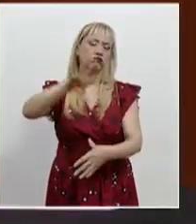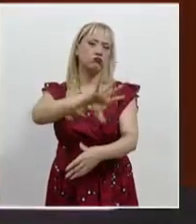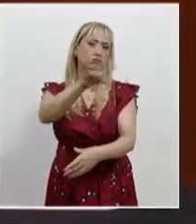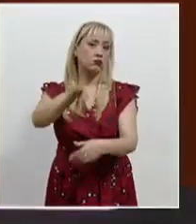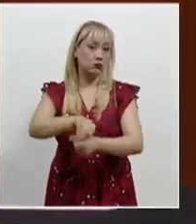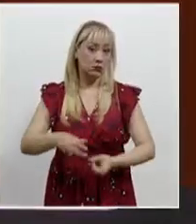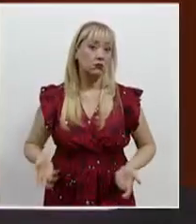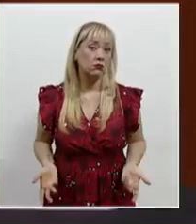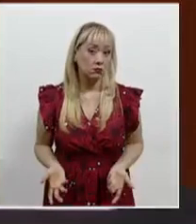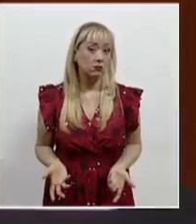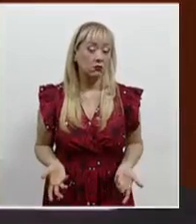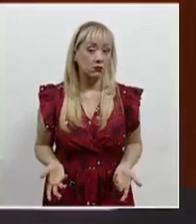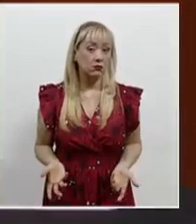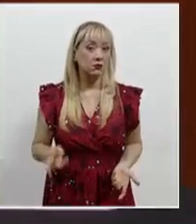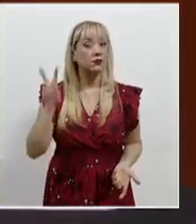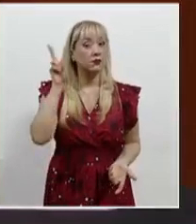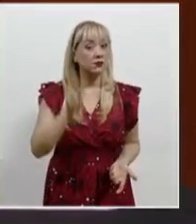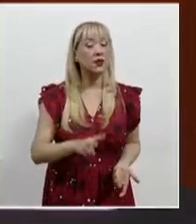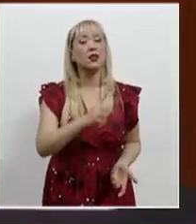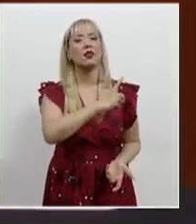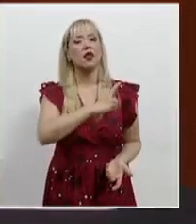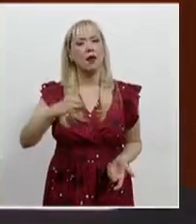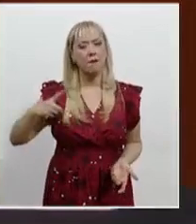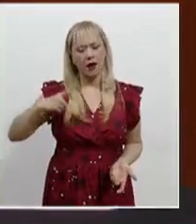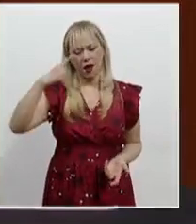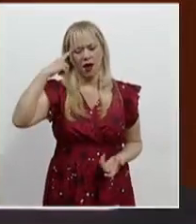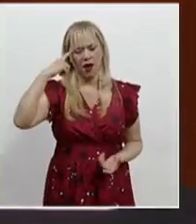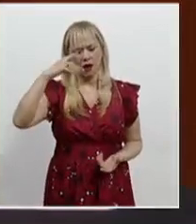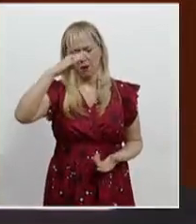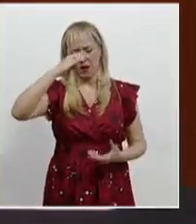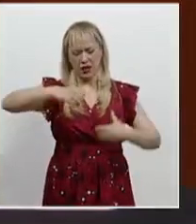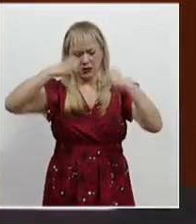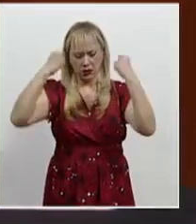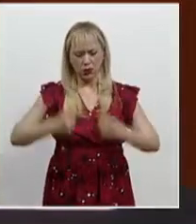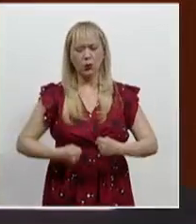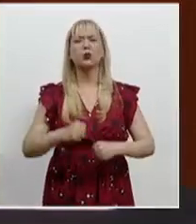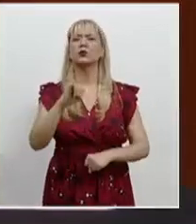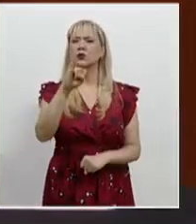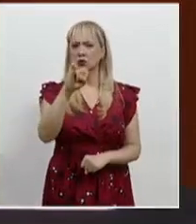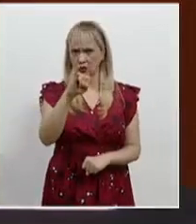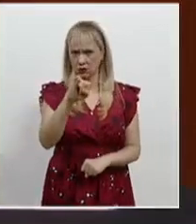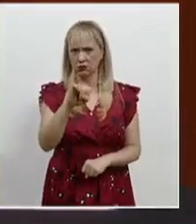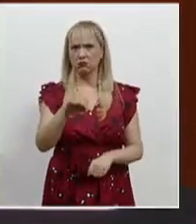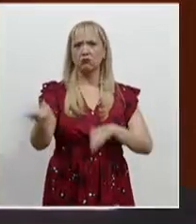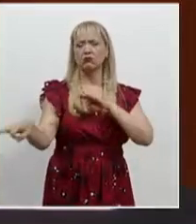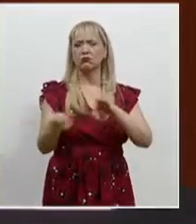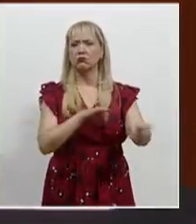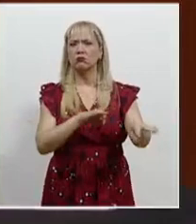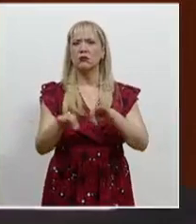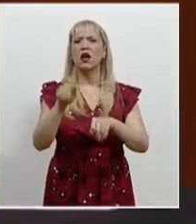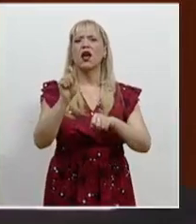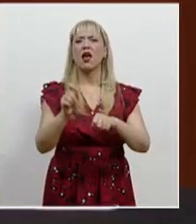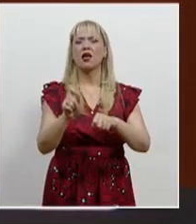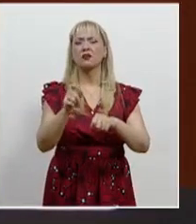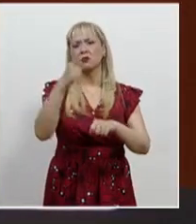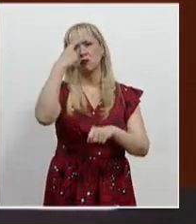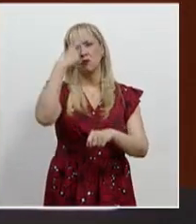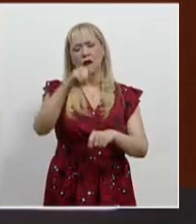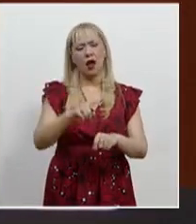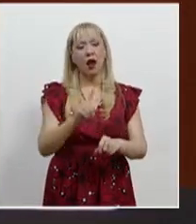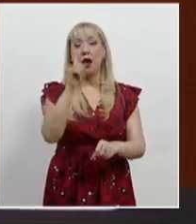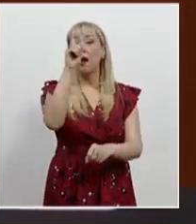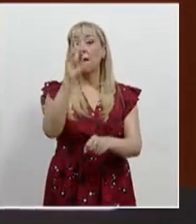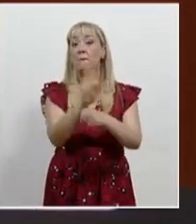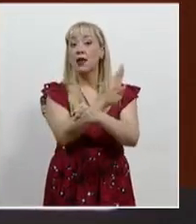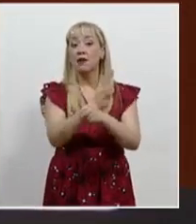Hay que tener la convicción de que se está actuando con una función jurisdiccional en favor del pueblo